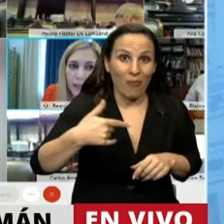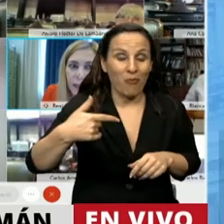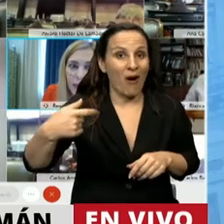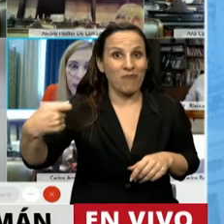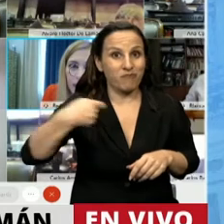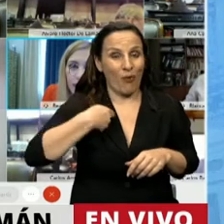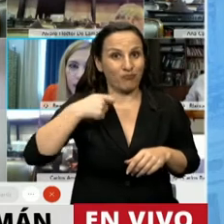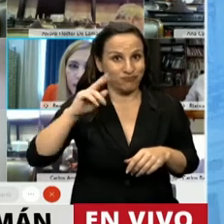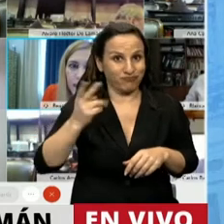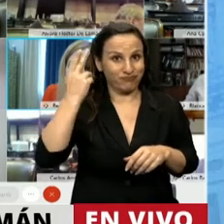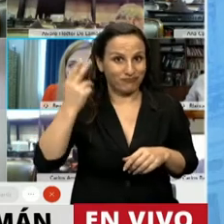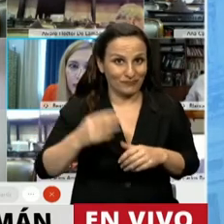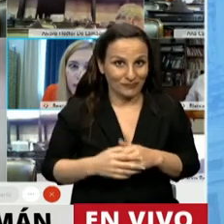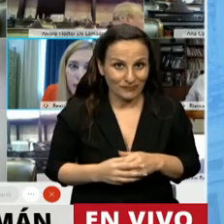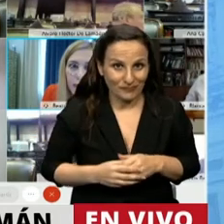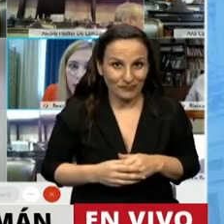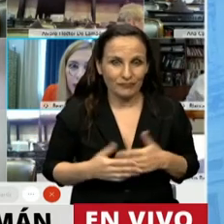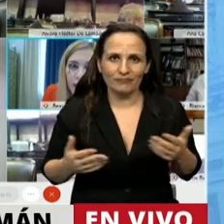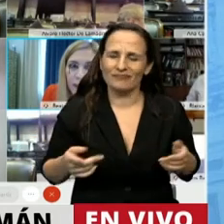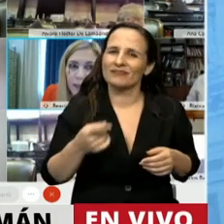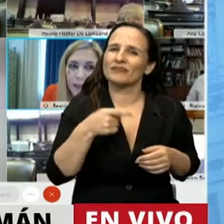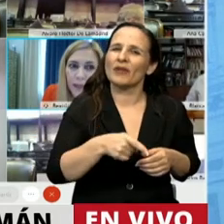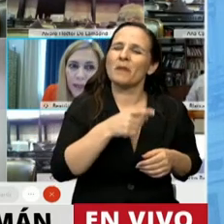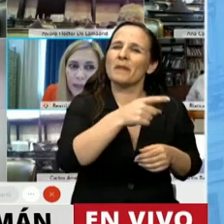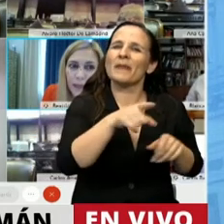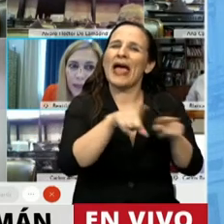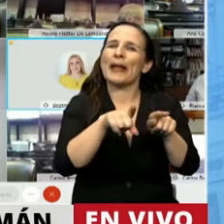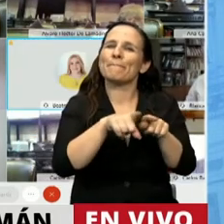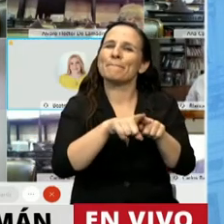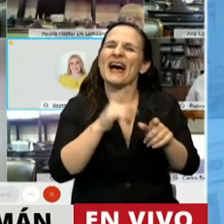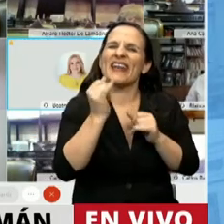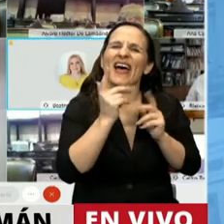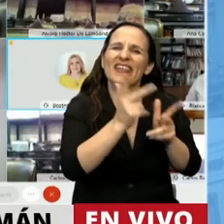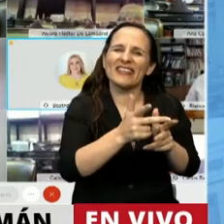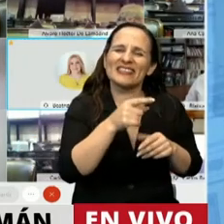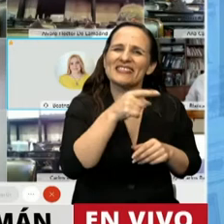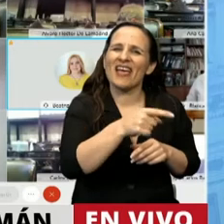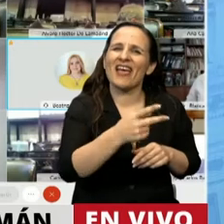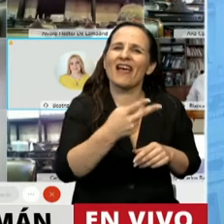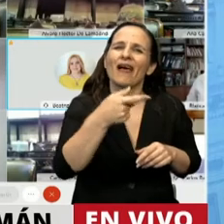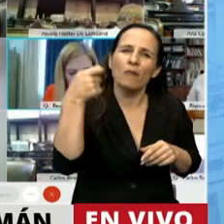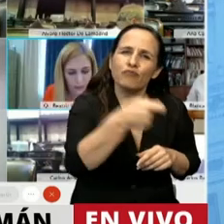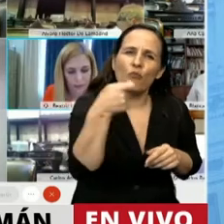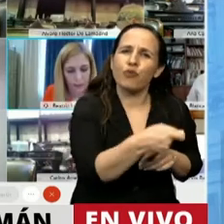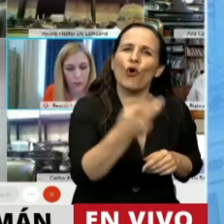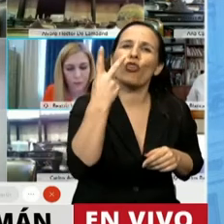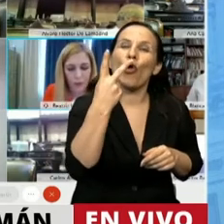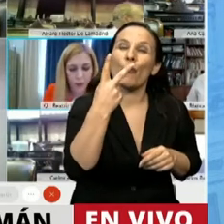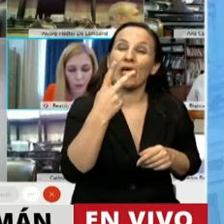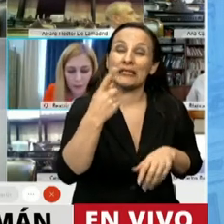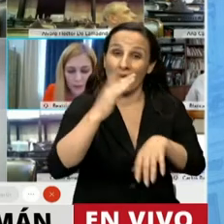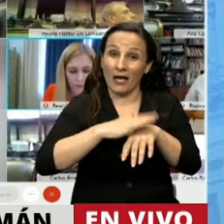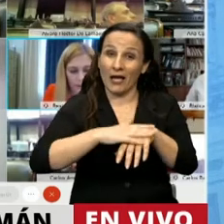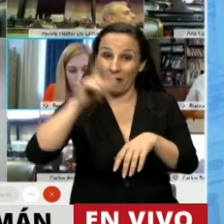Pero a Paola la mataron dos veces, como dice su hermana, más del asesino y la segunda por la ausencia del Estado.